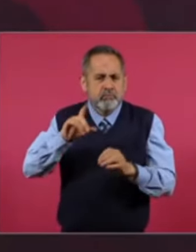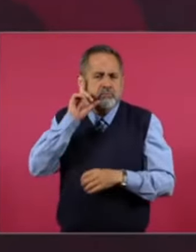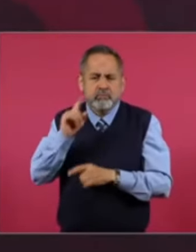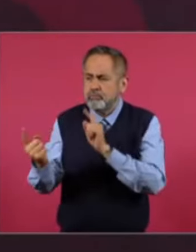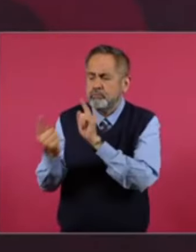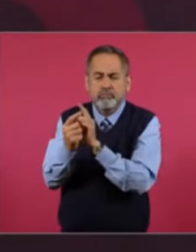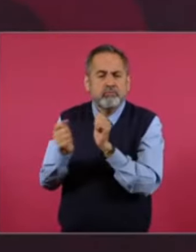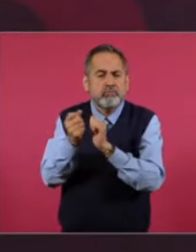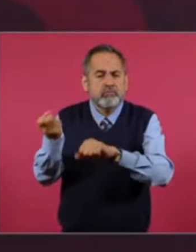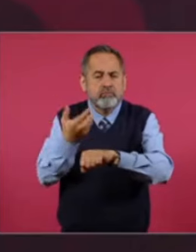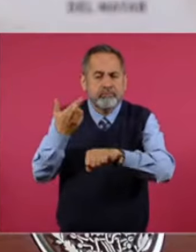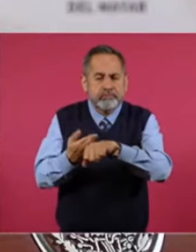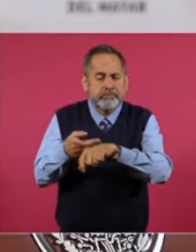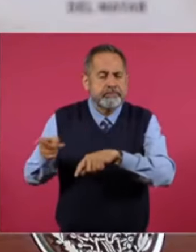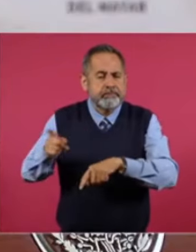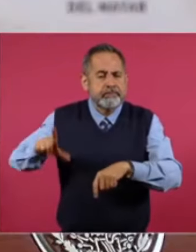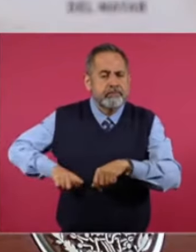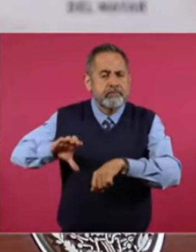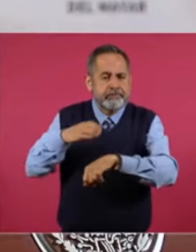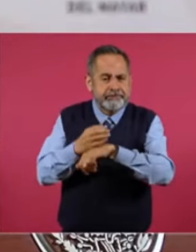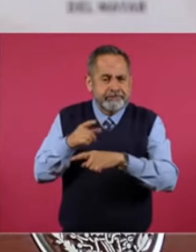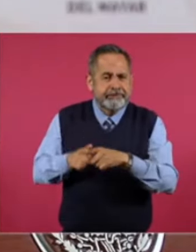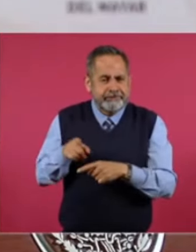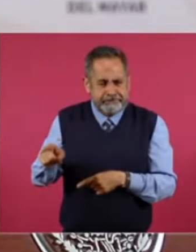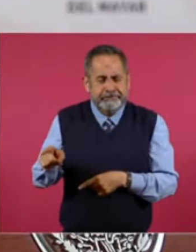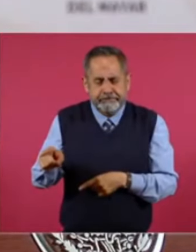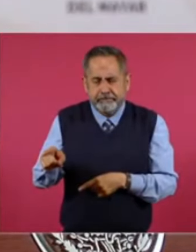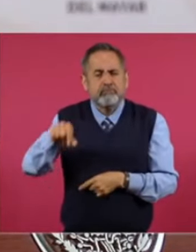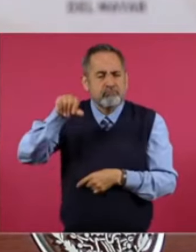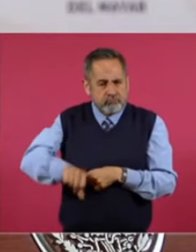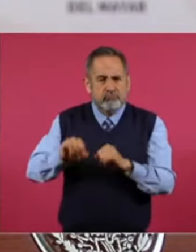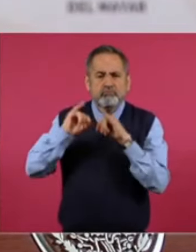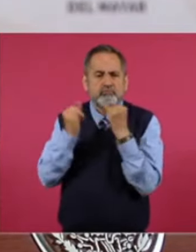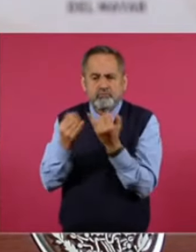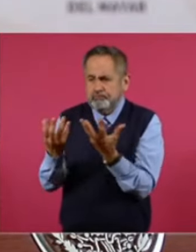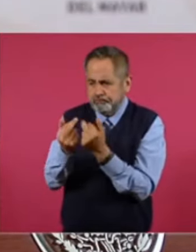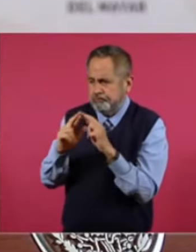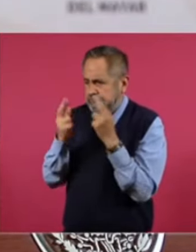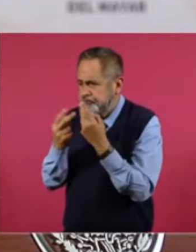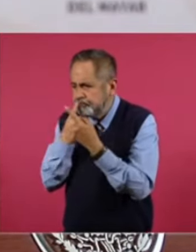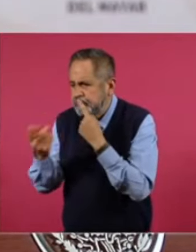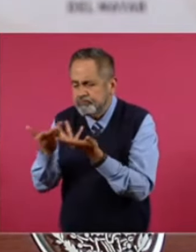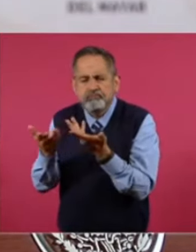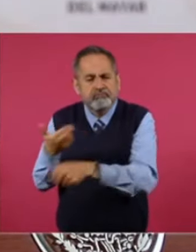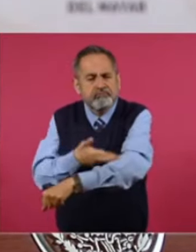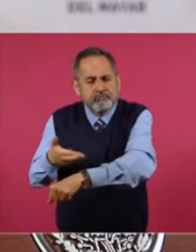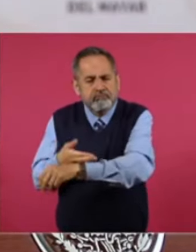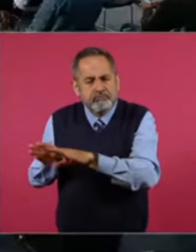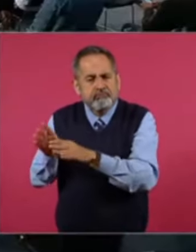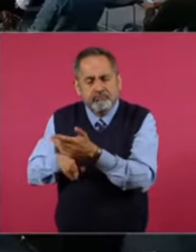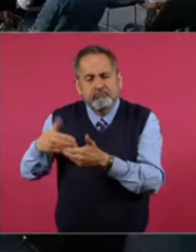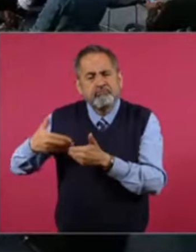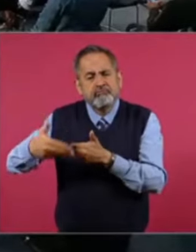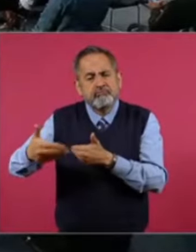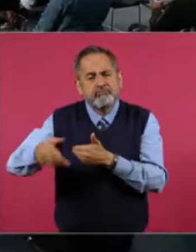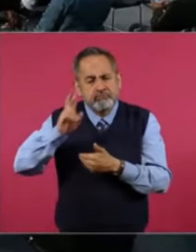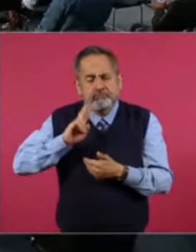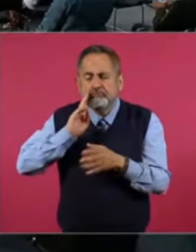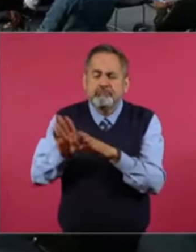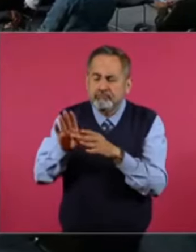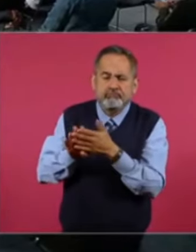la Secretaría de Gobernación. Que los reciba. Para ver. Cómo. Podemos.